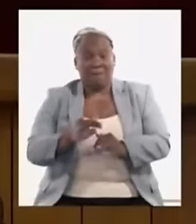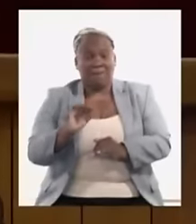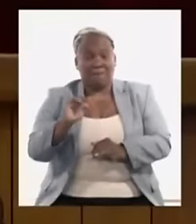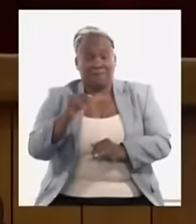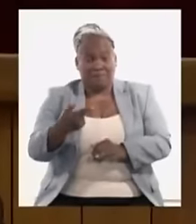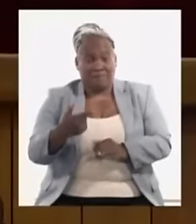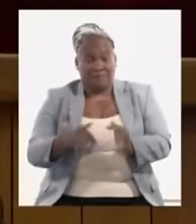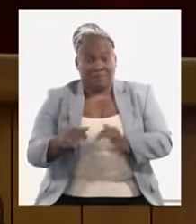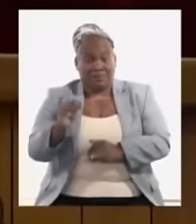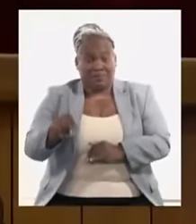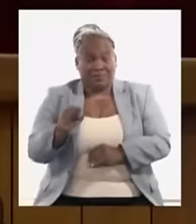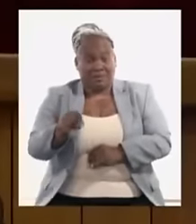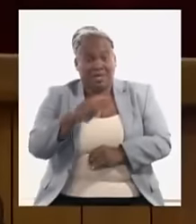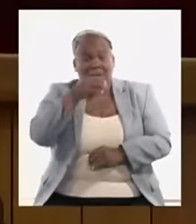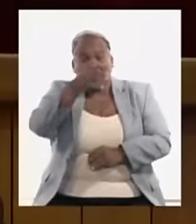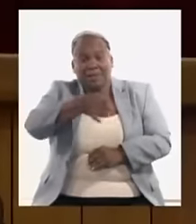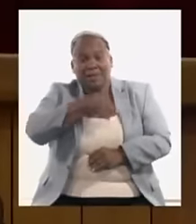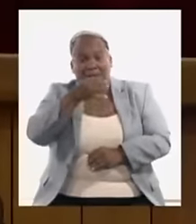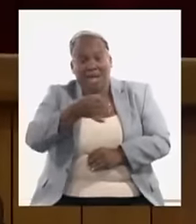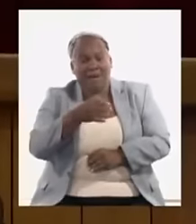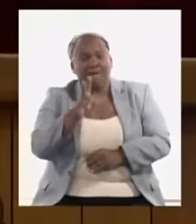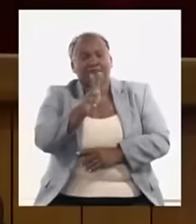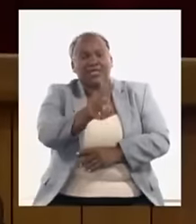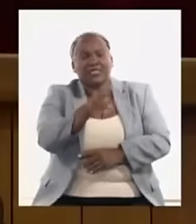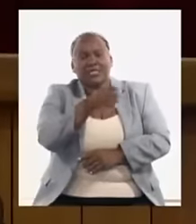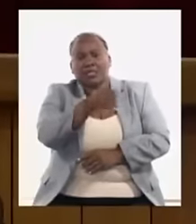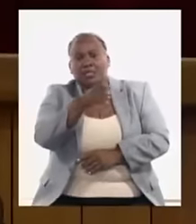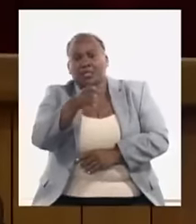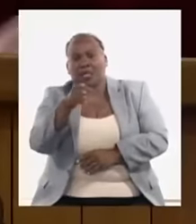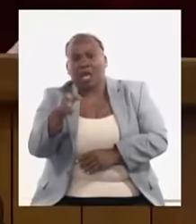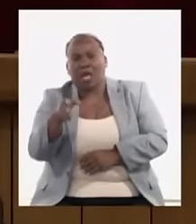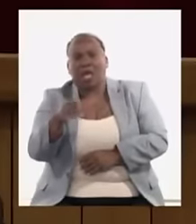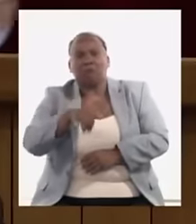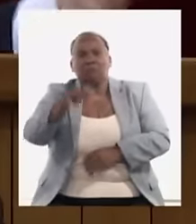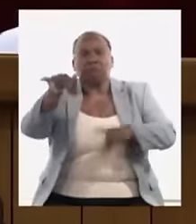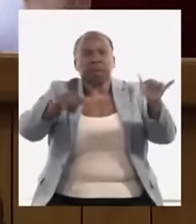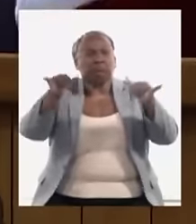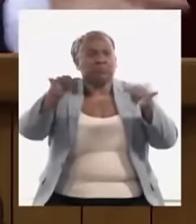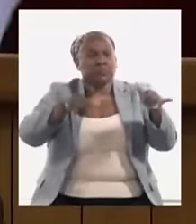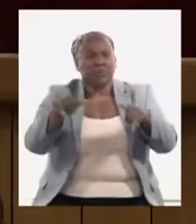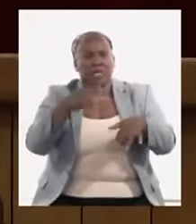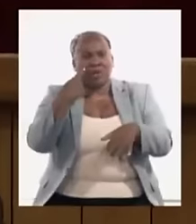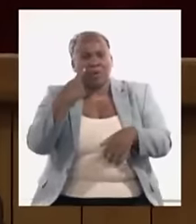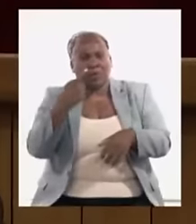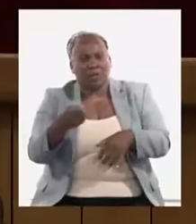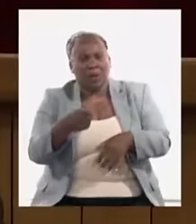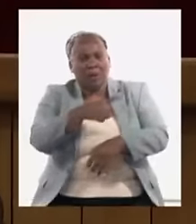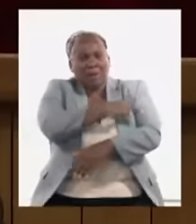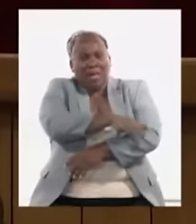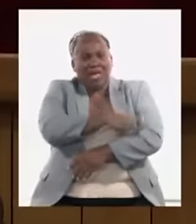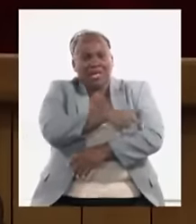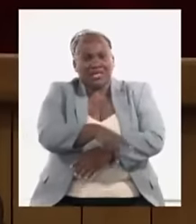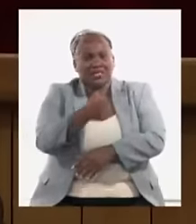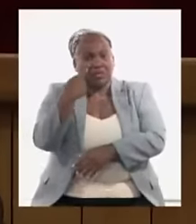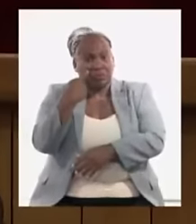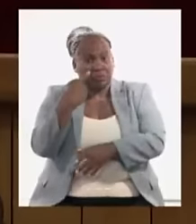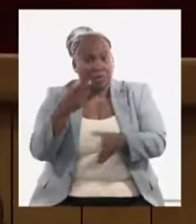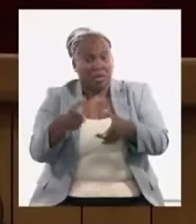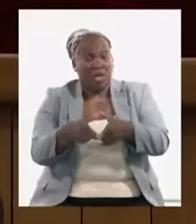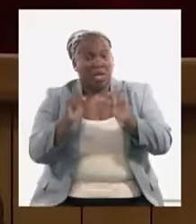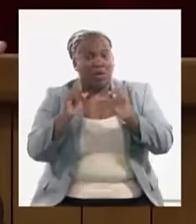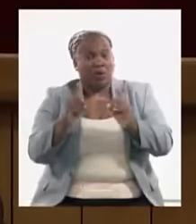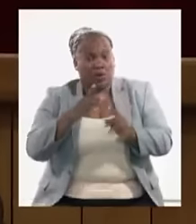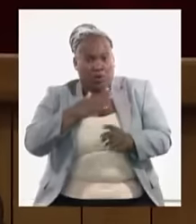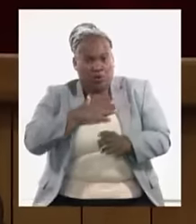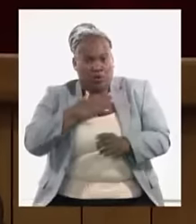también en estos recorridos que hemos hecho en países que hemos ido nos hemos reunido con nuestros homólogos dicen nosotros